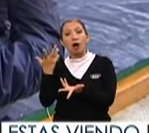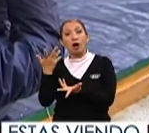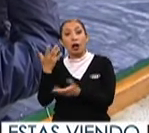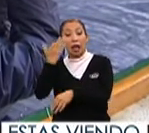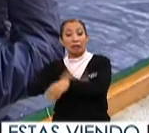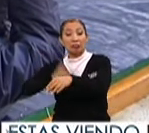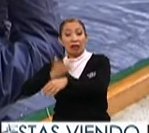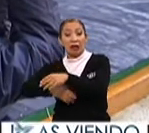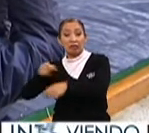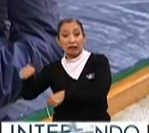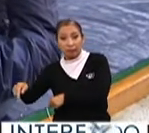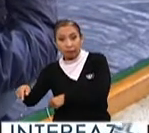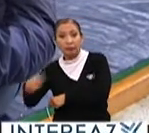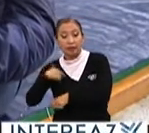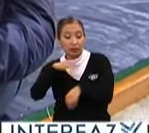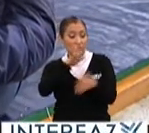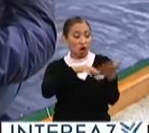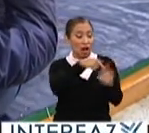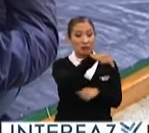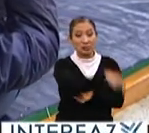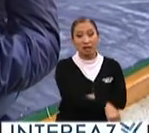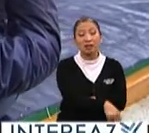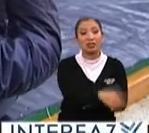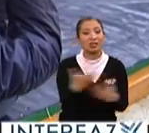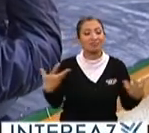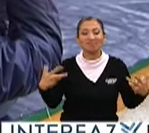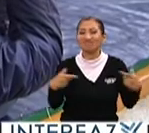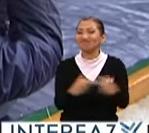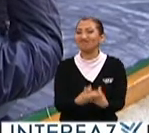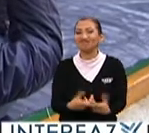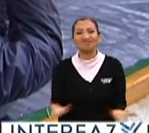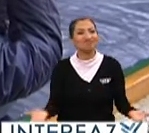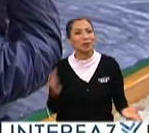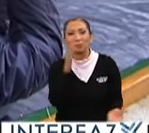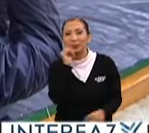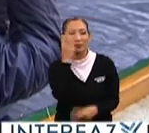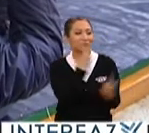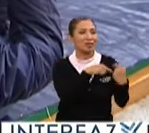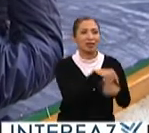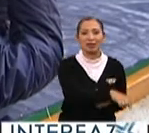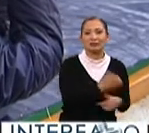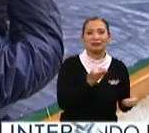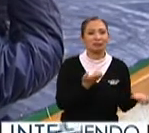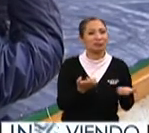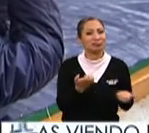tarde y los horarios que teníamos aquí no me permitían poder venir